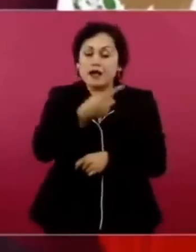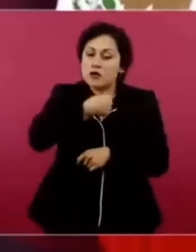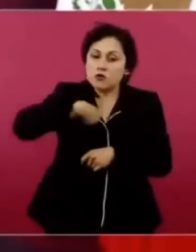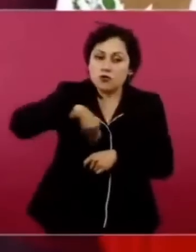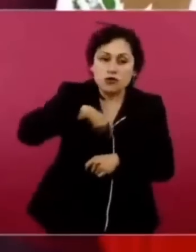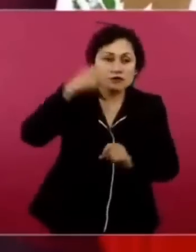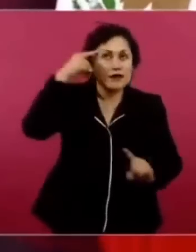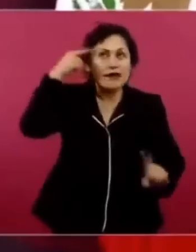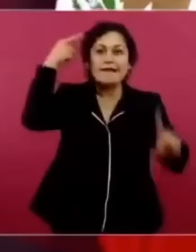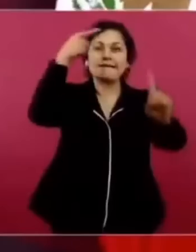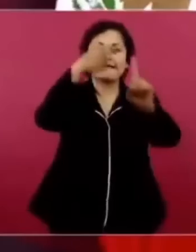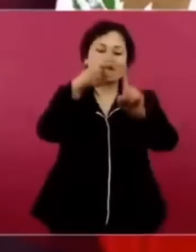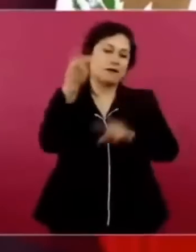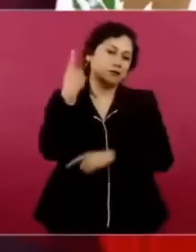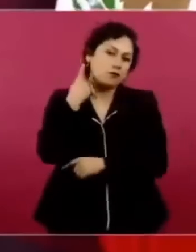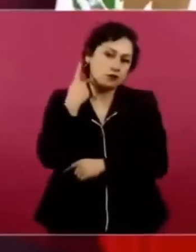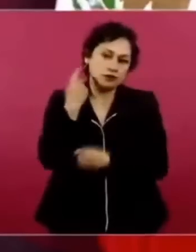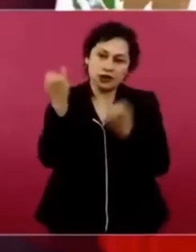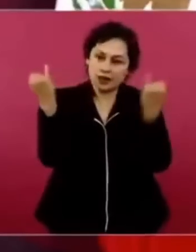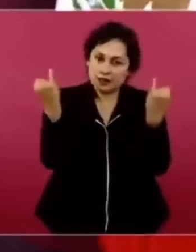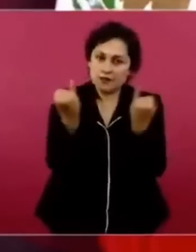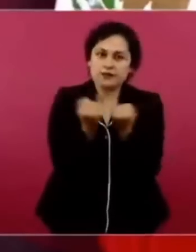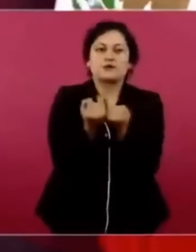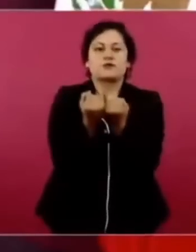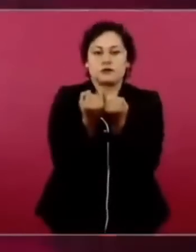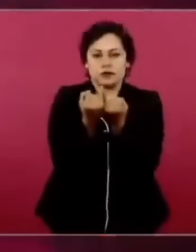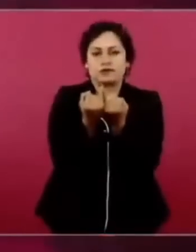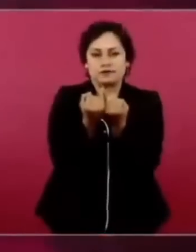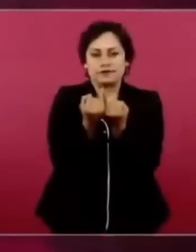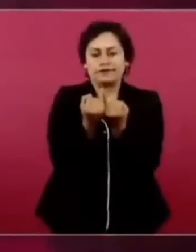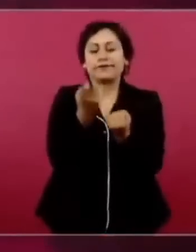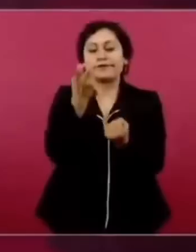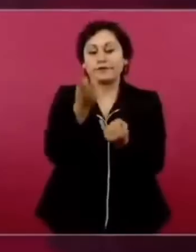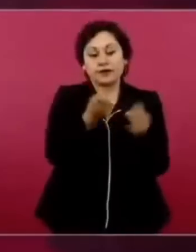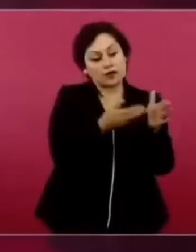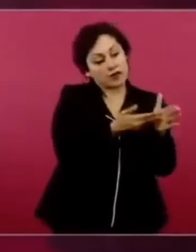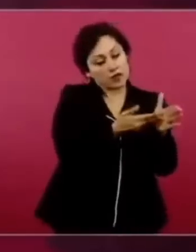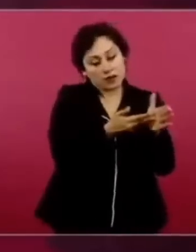Y esto nos ha permitido que no haya crisis de consumo.